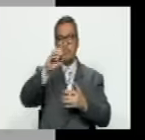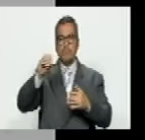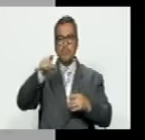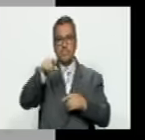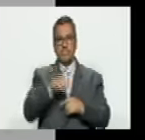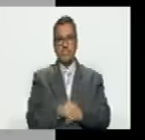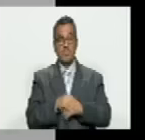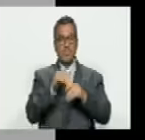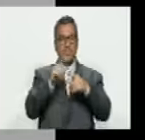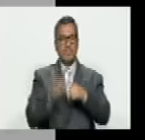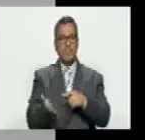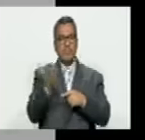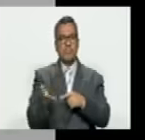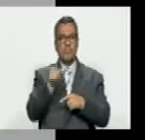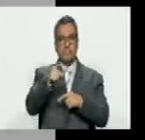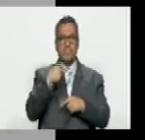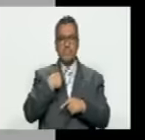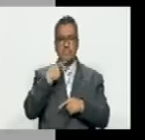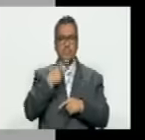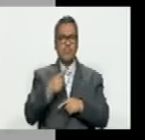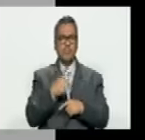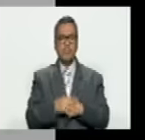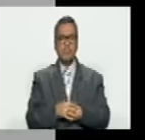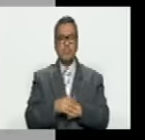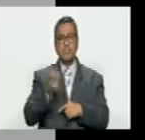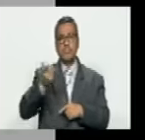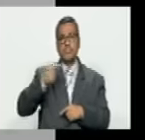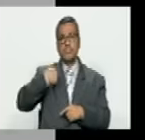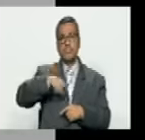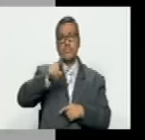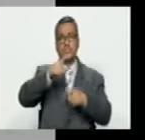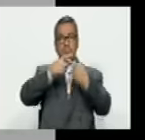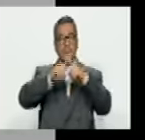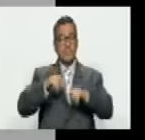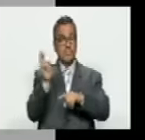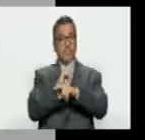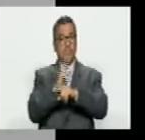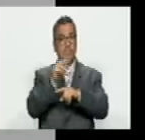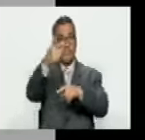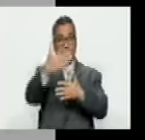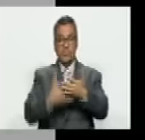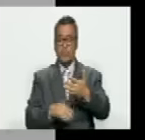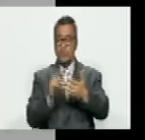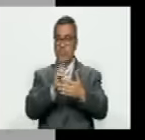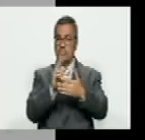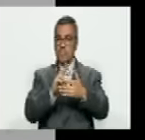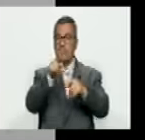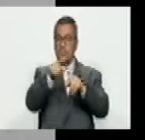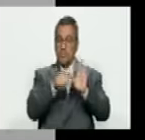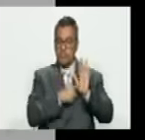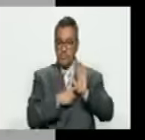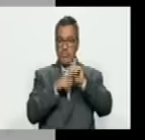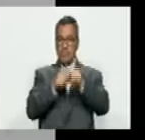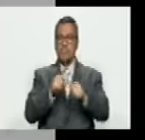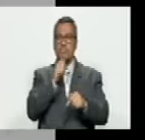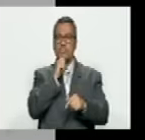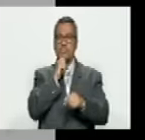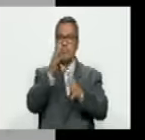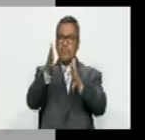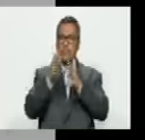mesas claves ellos dicen vamos a tener el conteo rápido de esas actas y vamos a predecir quién ganó